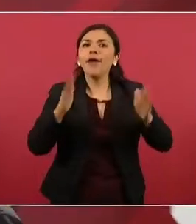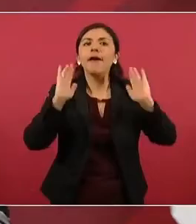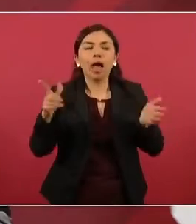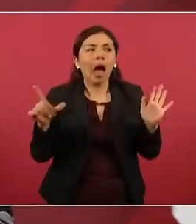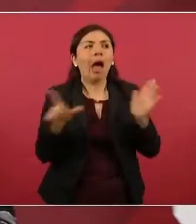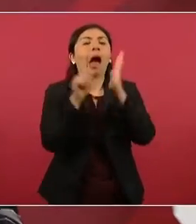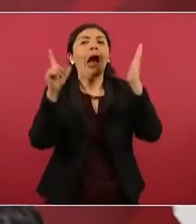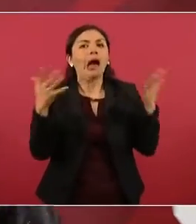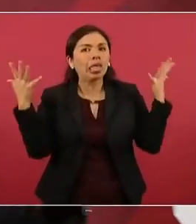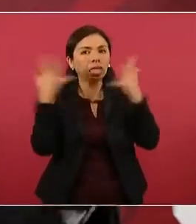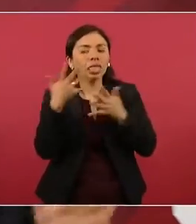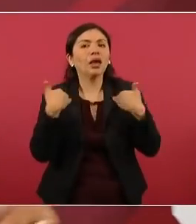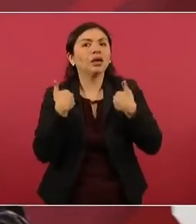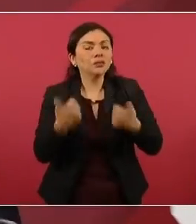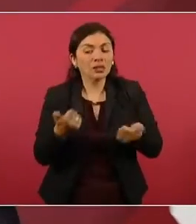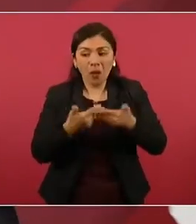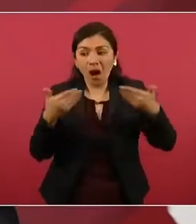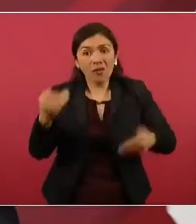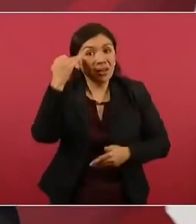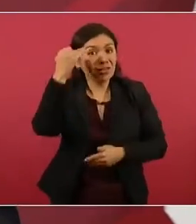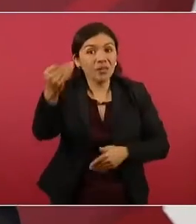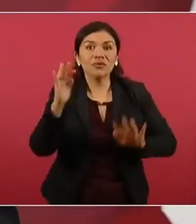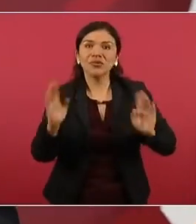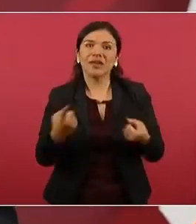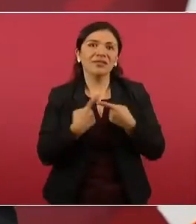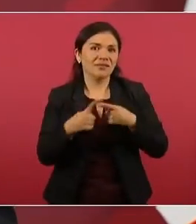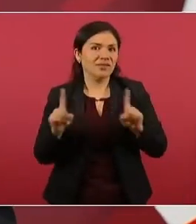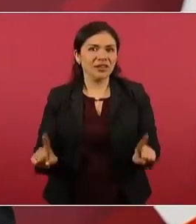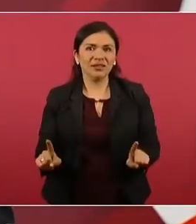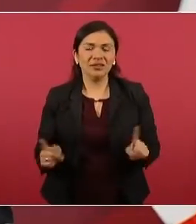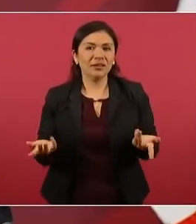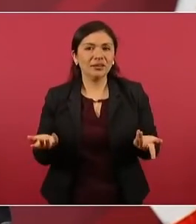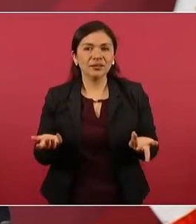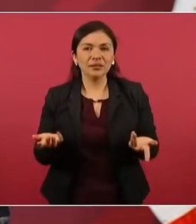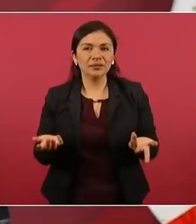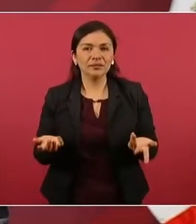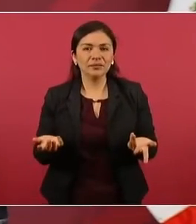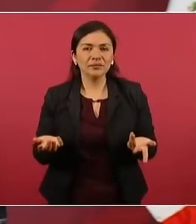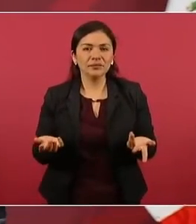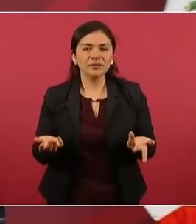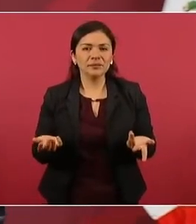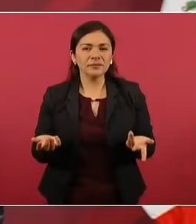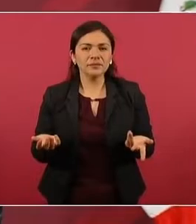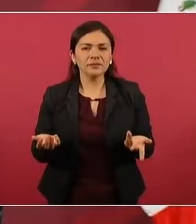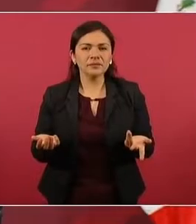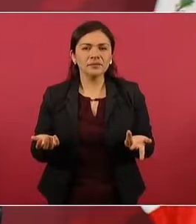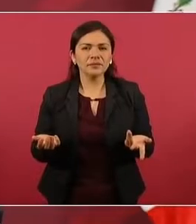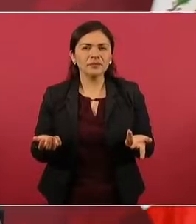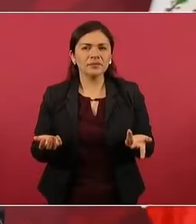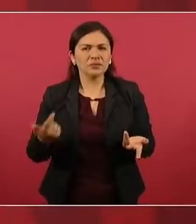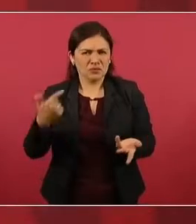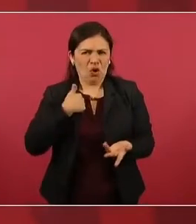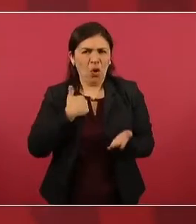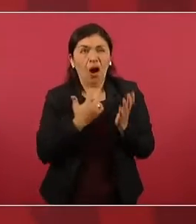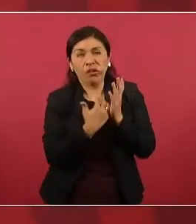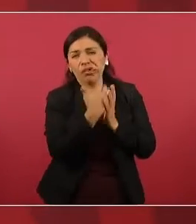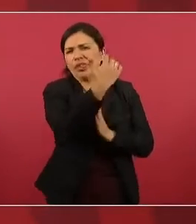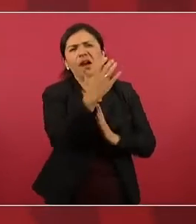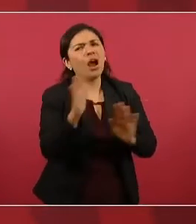ministras, estamos los de la La carrera Universidad Universidad eso, en elatics hemos visto superiaporte de